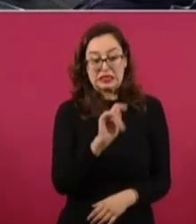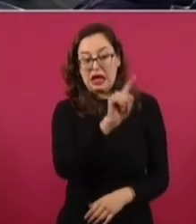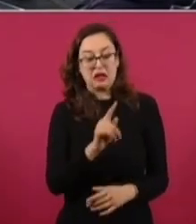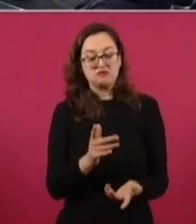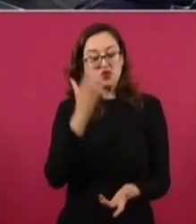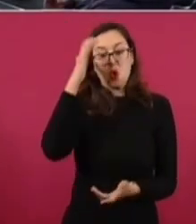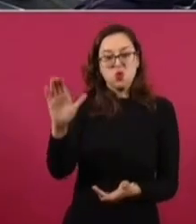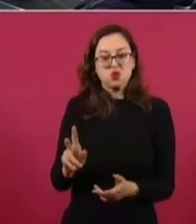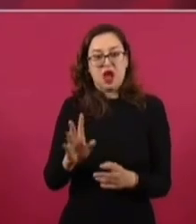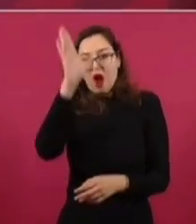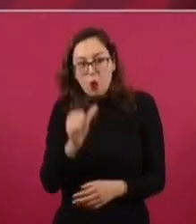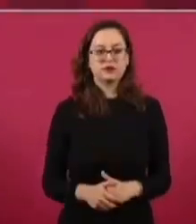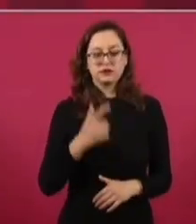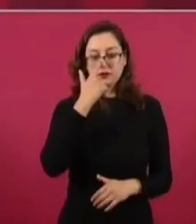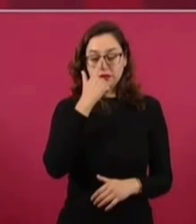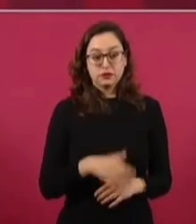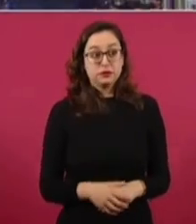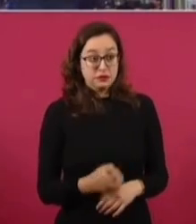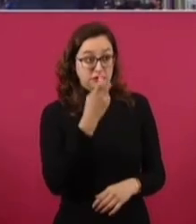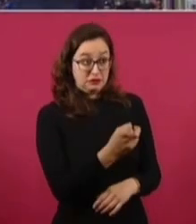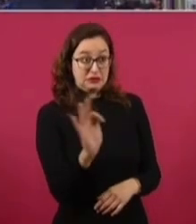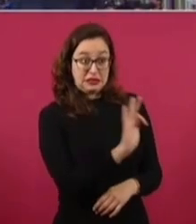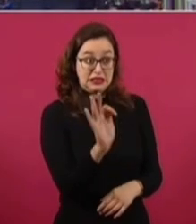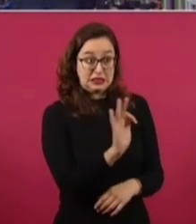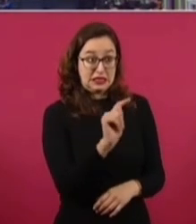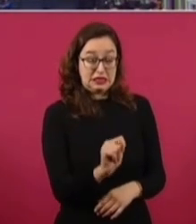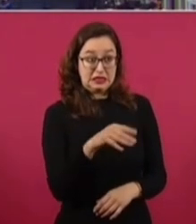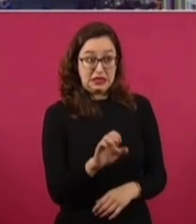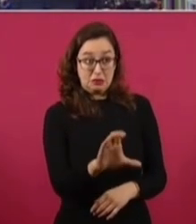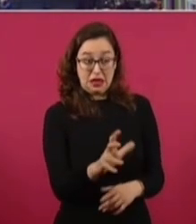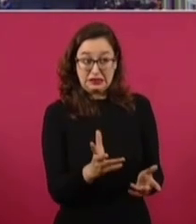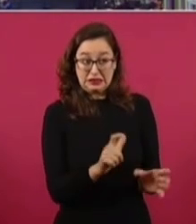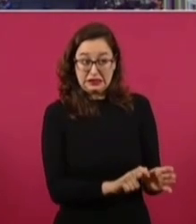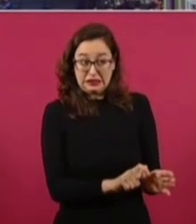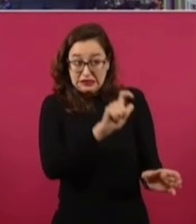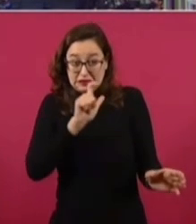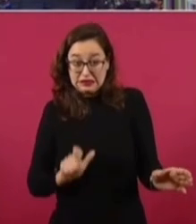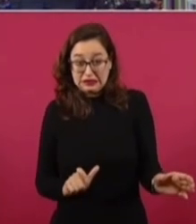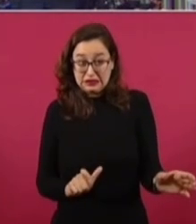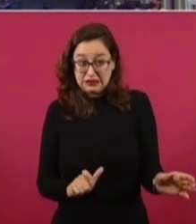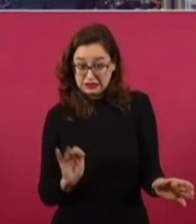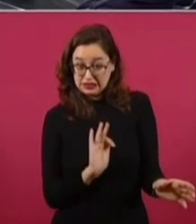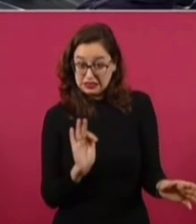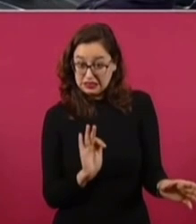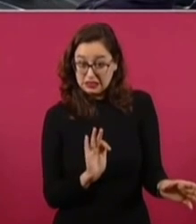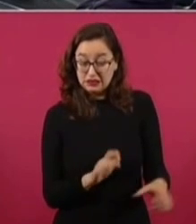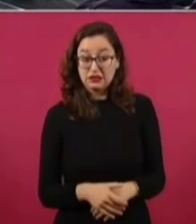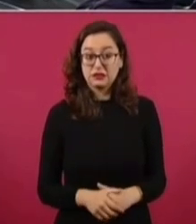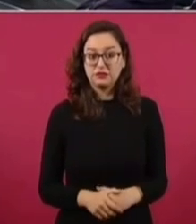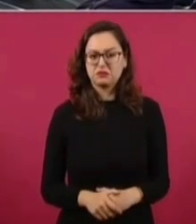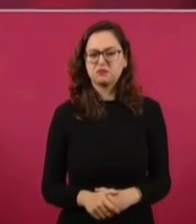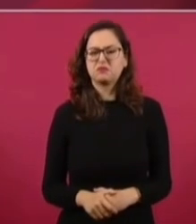posiblemente los pormenores. ¿Se aclarará también de esta posición de abandonar el TLC si no dan marcha atrás en esta intención?